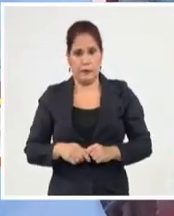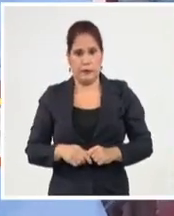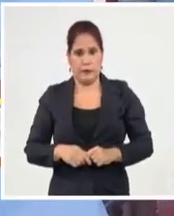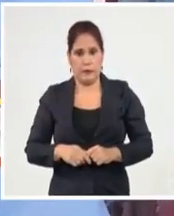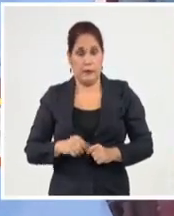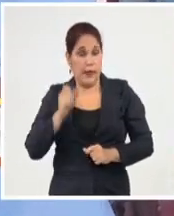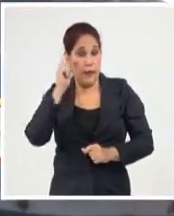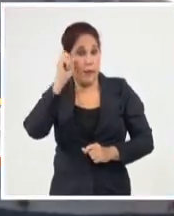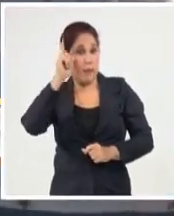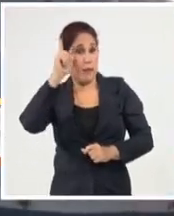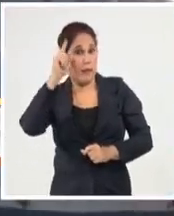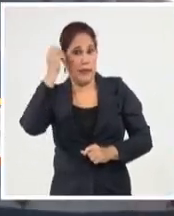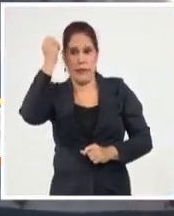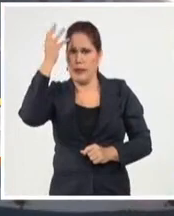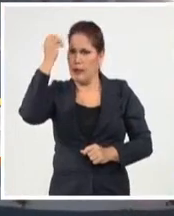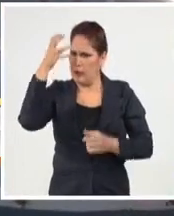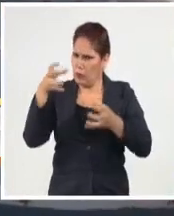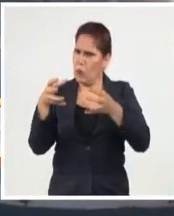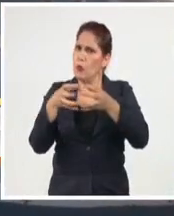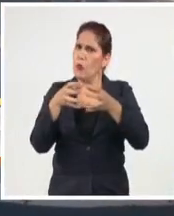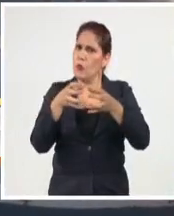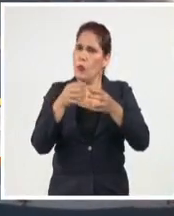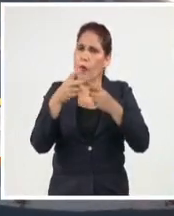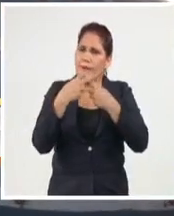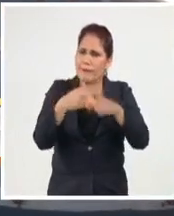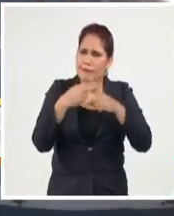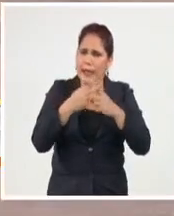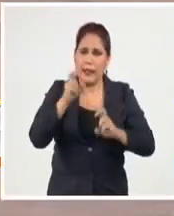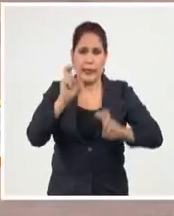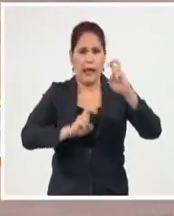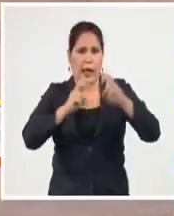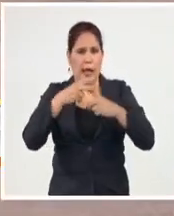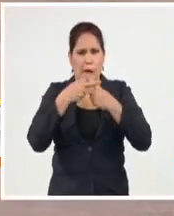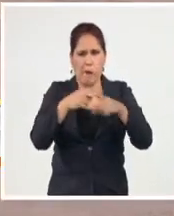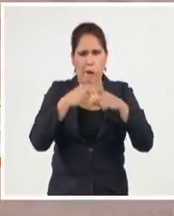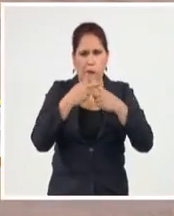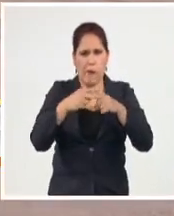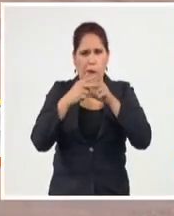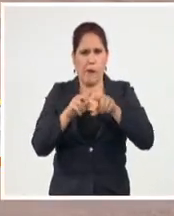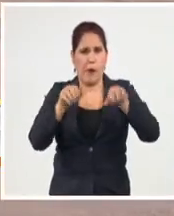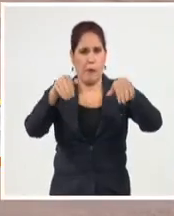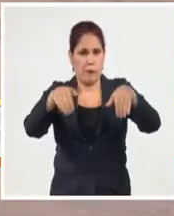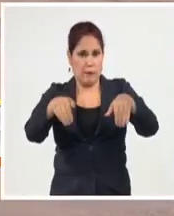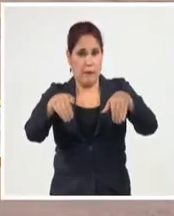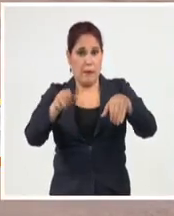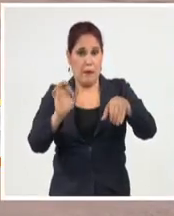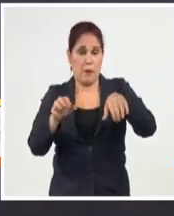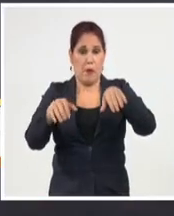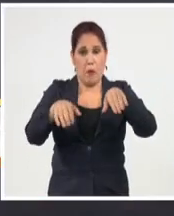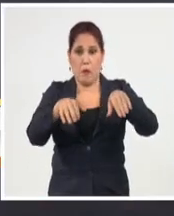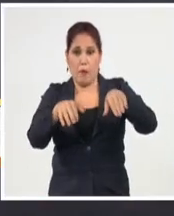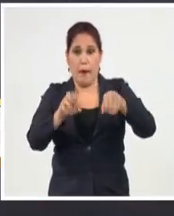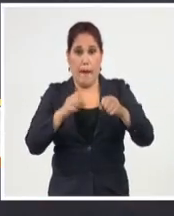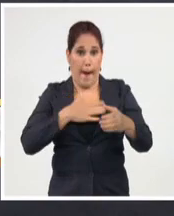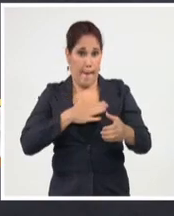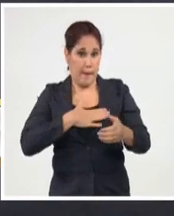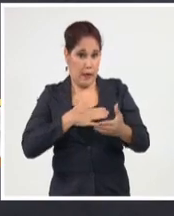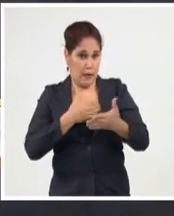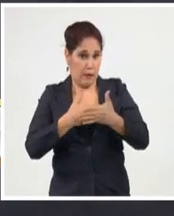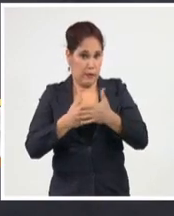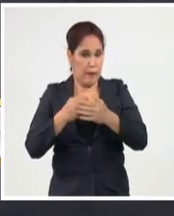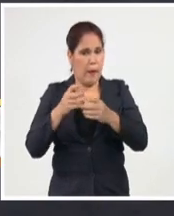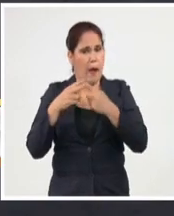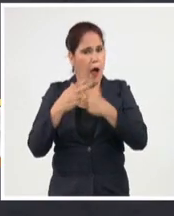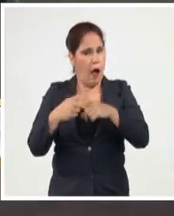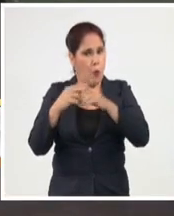Experiencias e iniciativas se conjugan en los talleres de la empresa de pasajeros por ómnibus de Pinal del Río, una entidad que ha sido